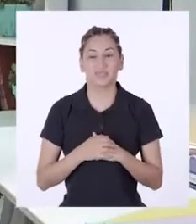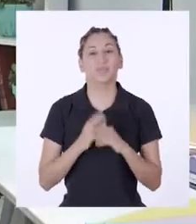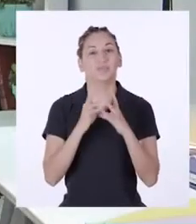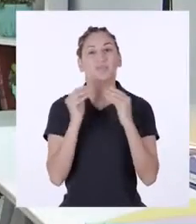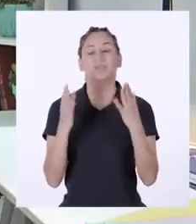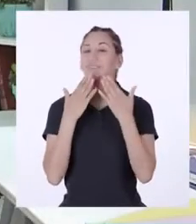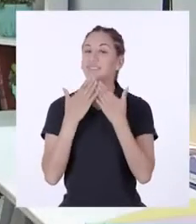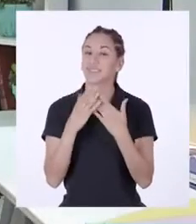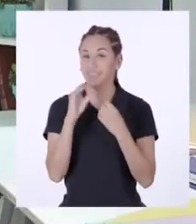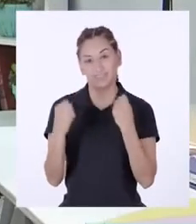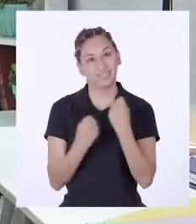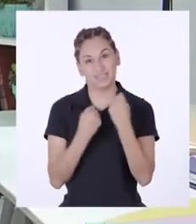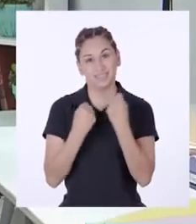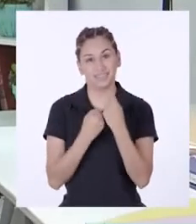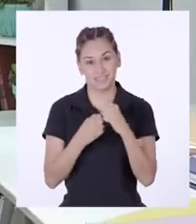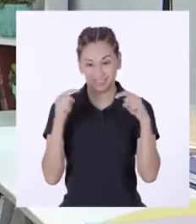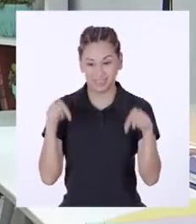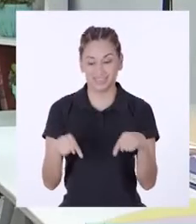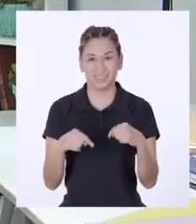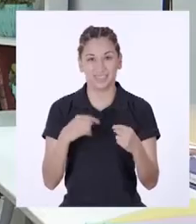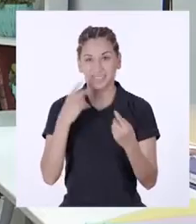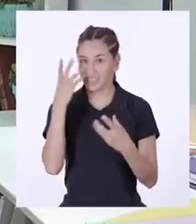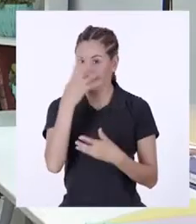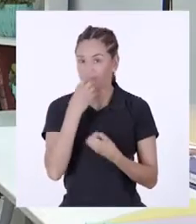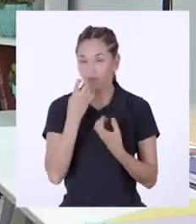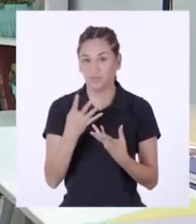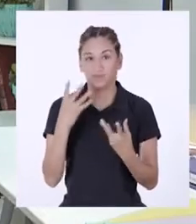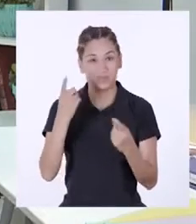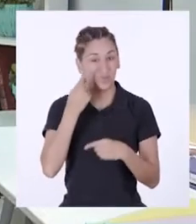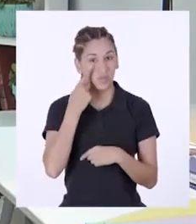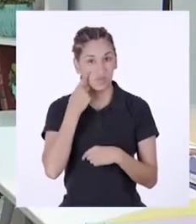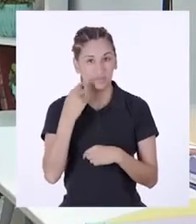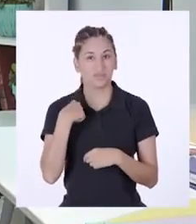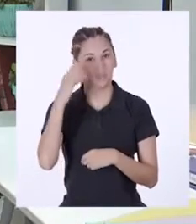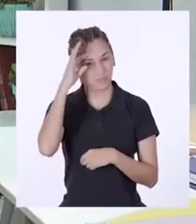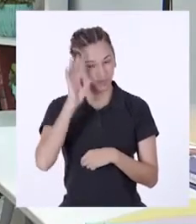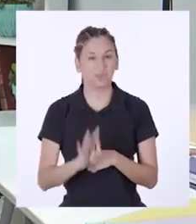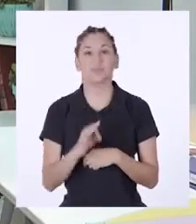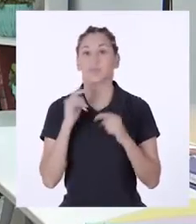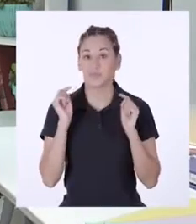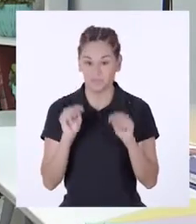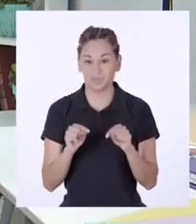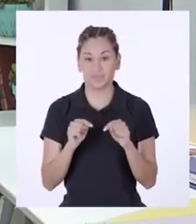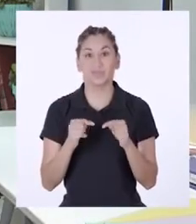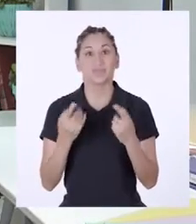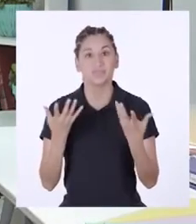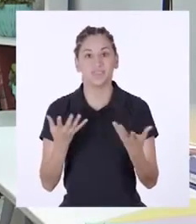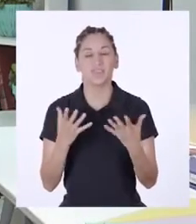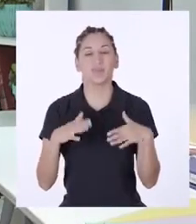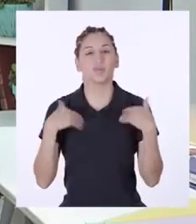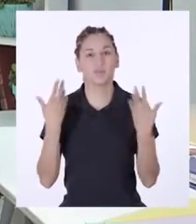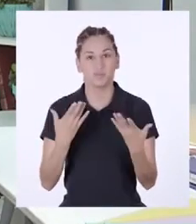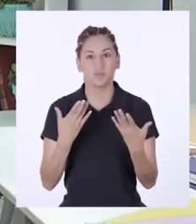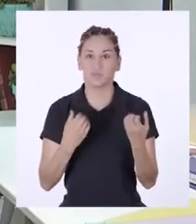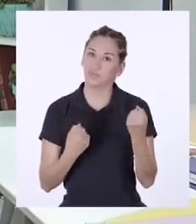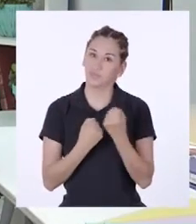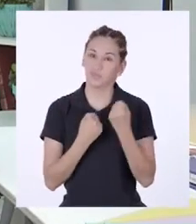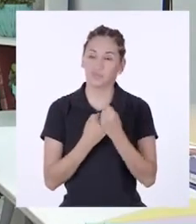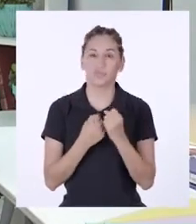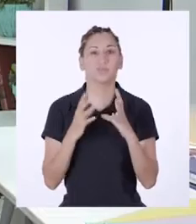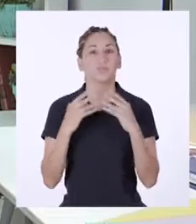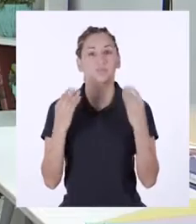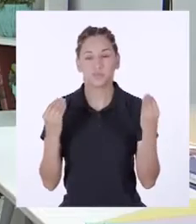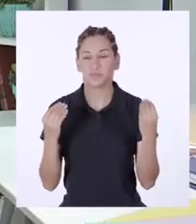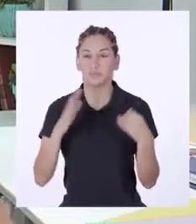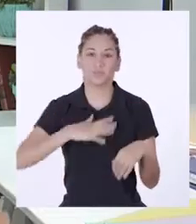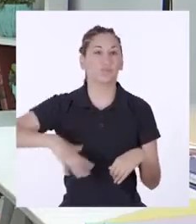Muchas gracias por acompañarnos en esta aventura de conocimiento. Estoy segura de que estas lecciones las podremos aplicar